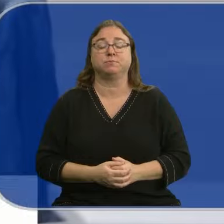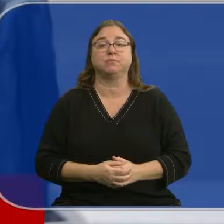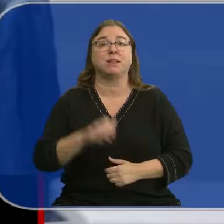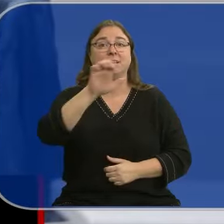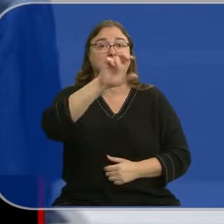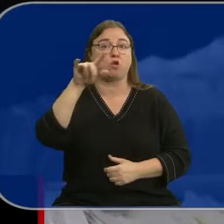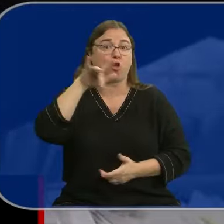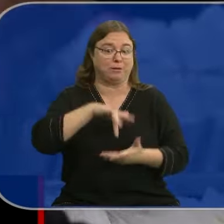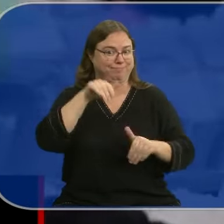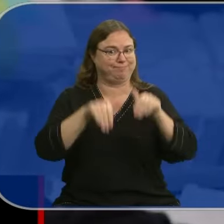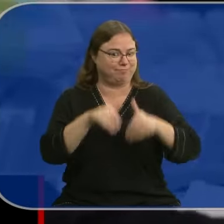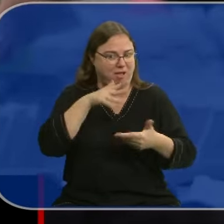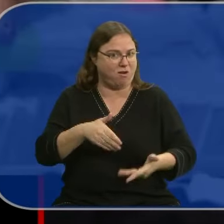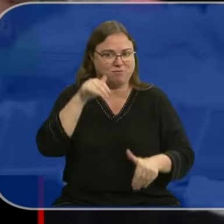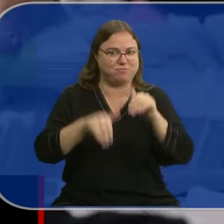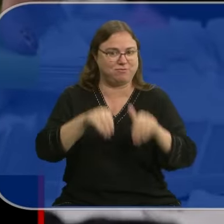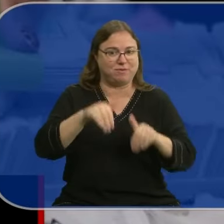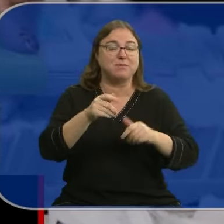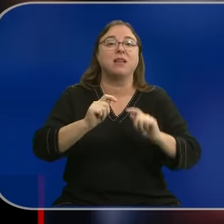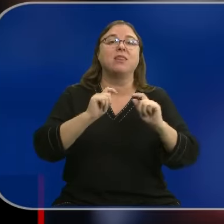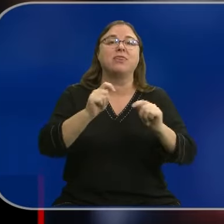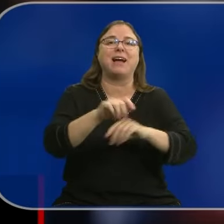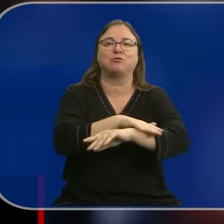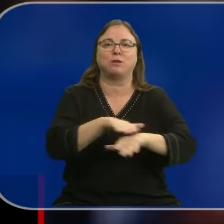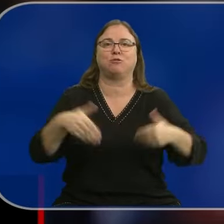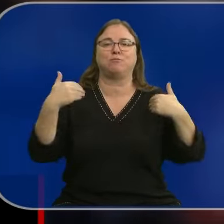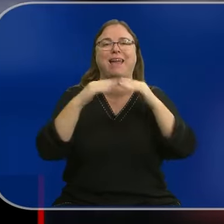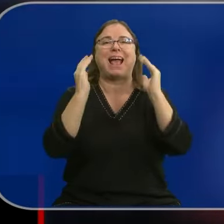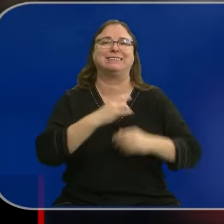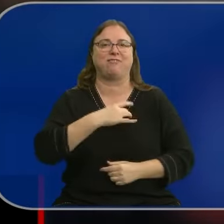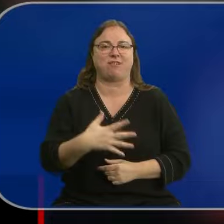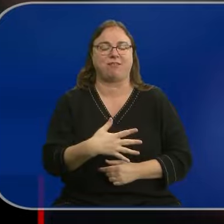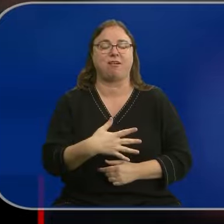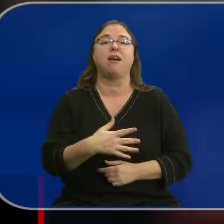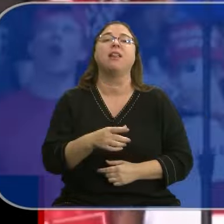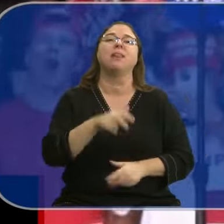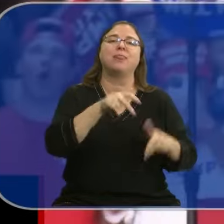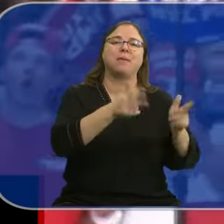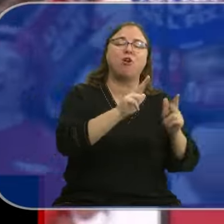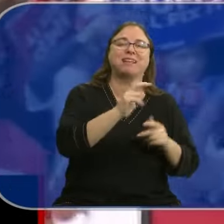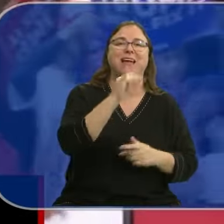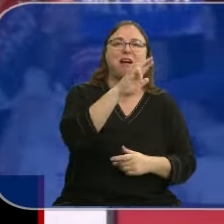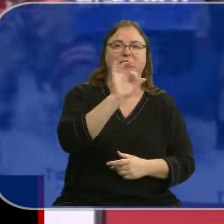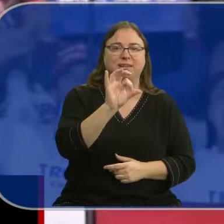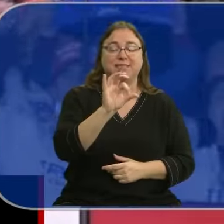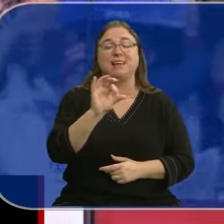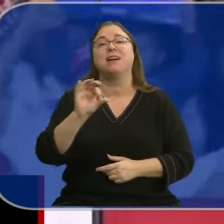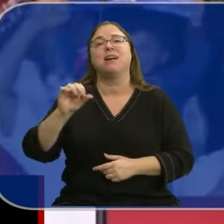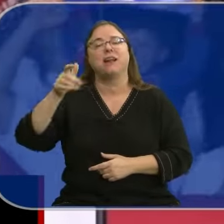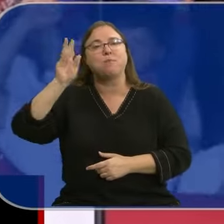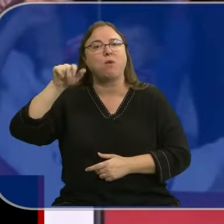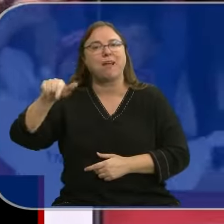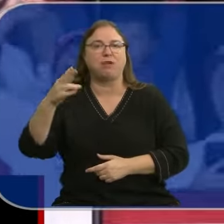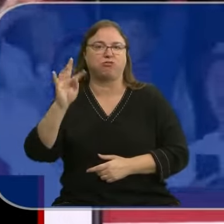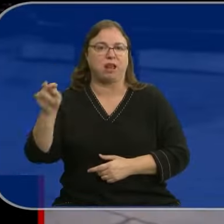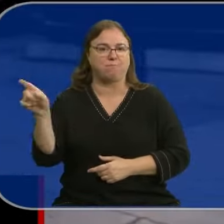Estados Unidos elige en estos momentos al futuro inquilino de la Casa Blanca, en el lado demócrata Kamala Harris, en el republicano el expresidente